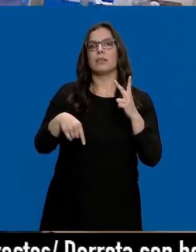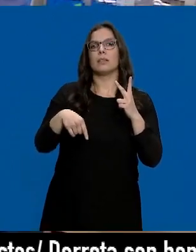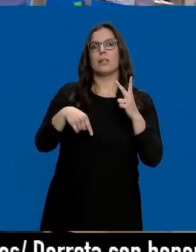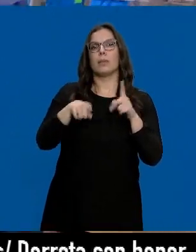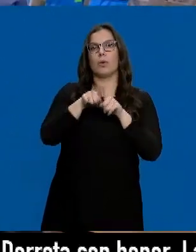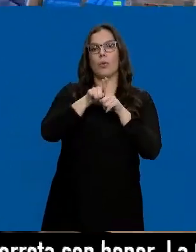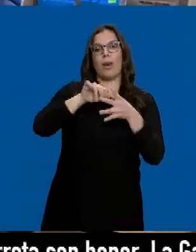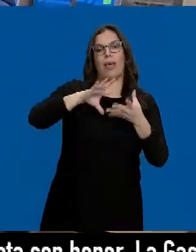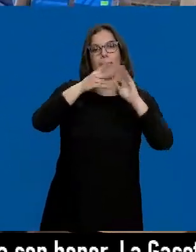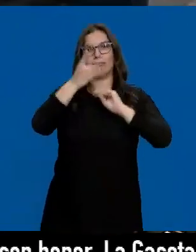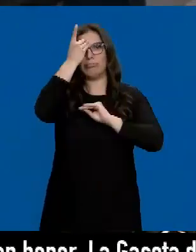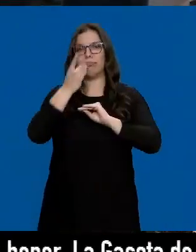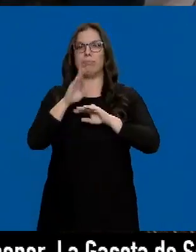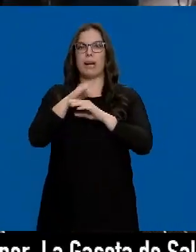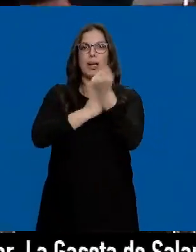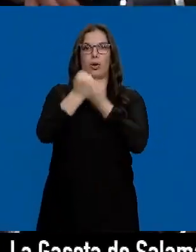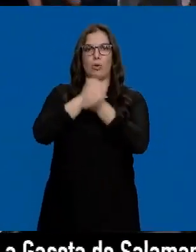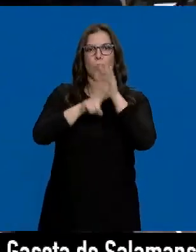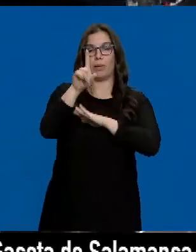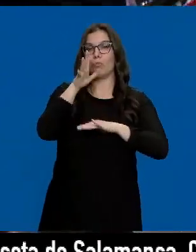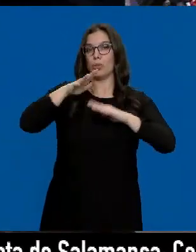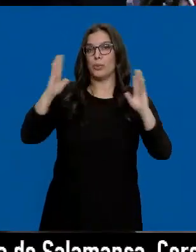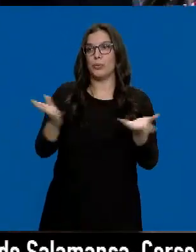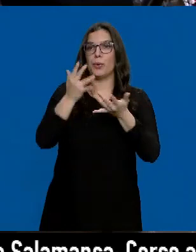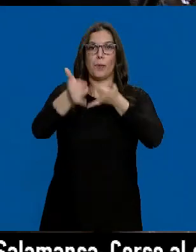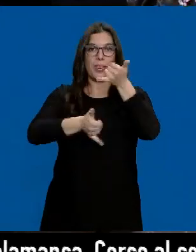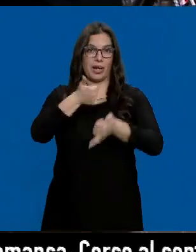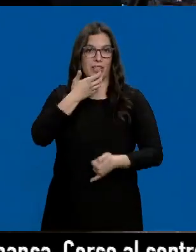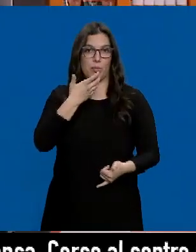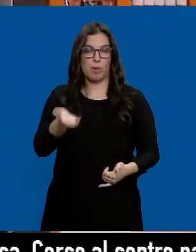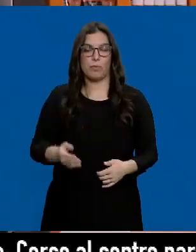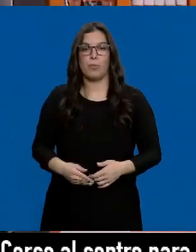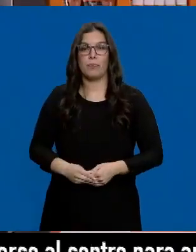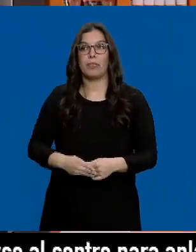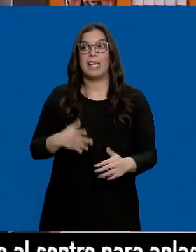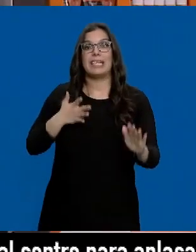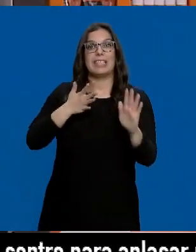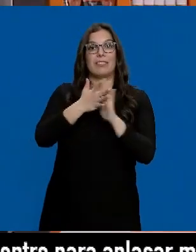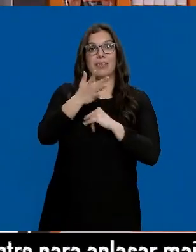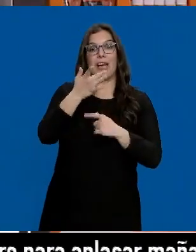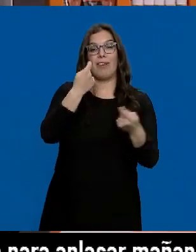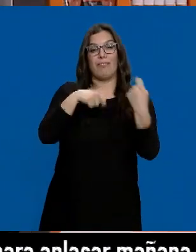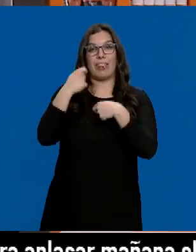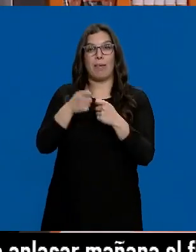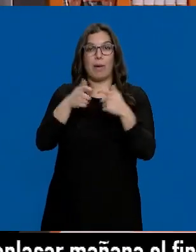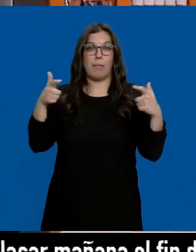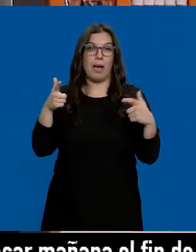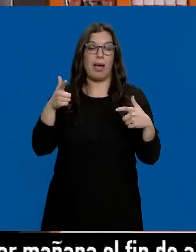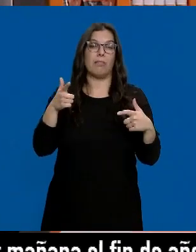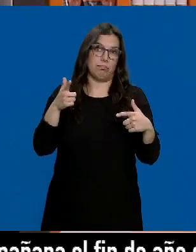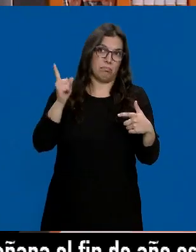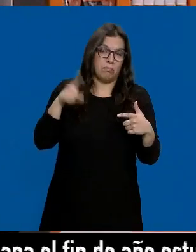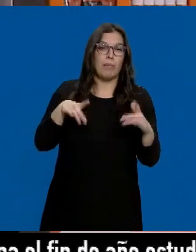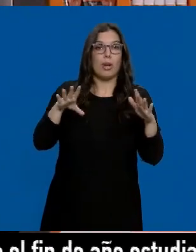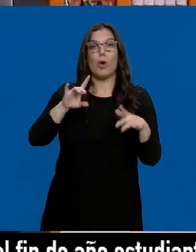economías. Por eso se potenciará productos como las bicicletas. Supondría, no un incremento de venta de bicicletas, que puede ser, pero